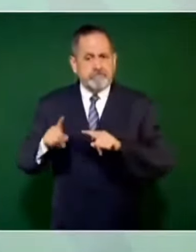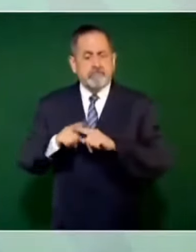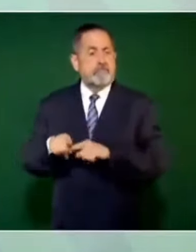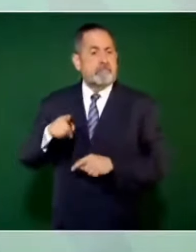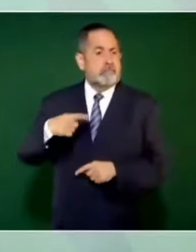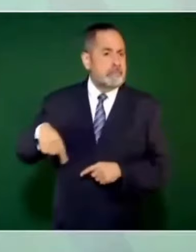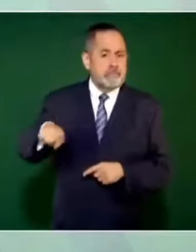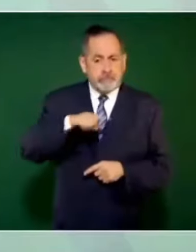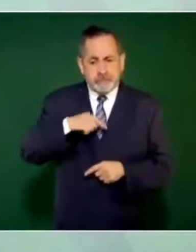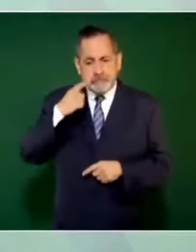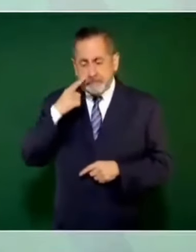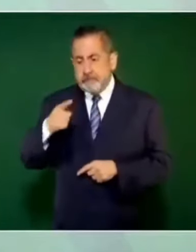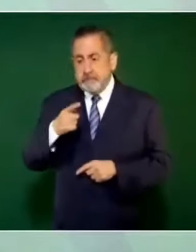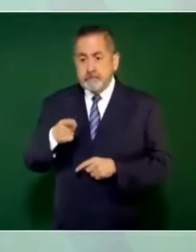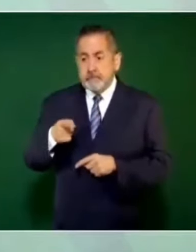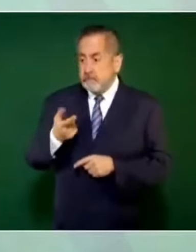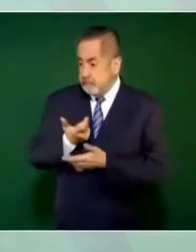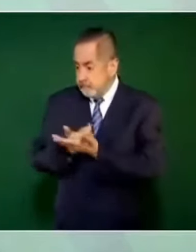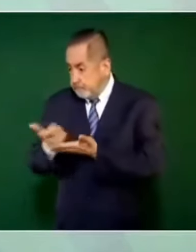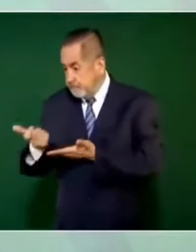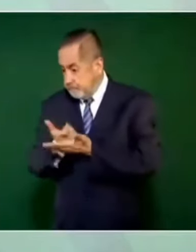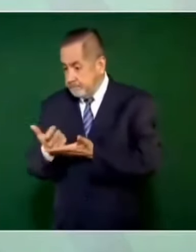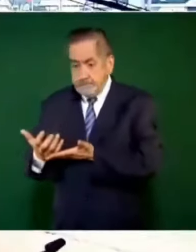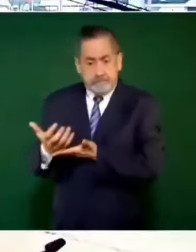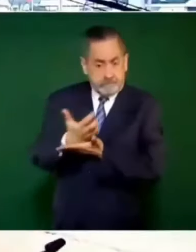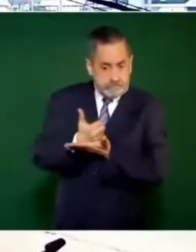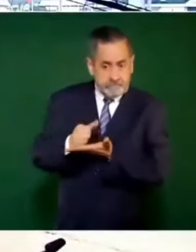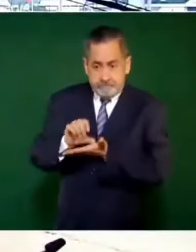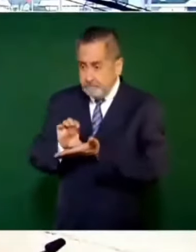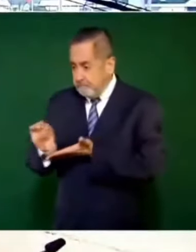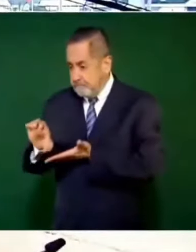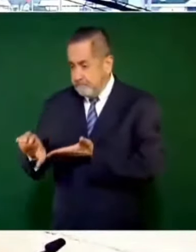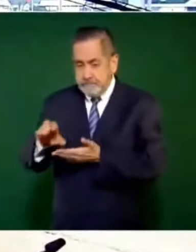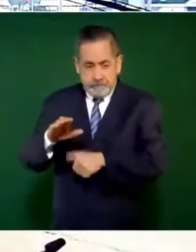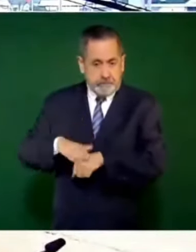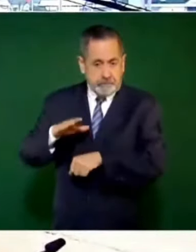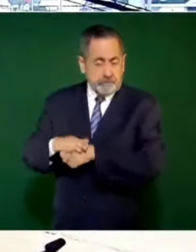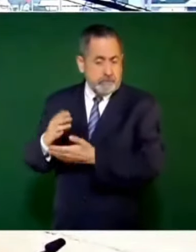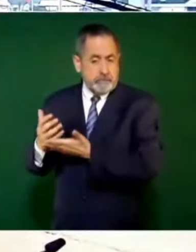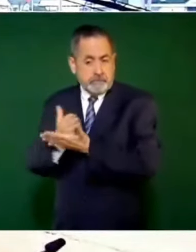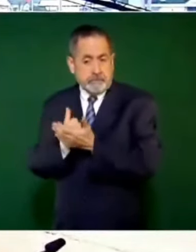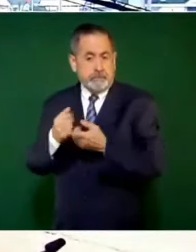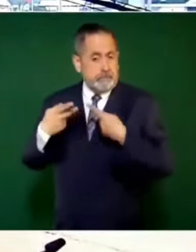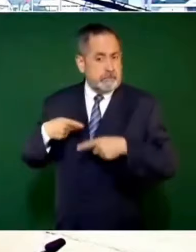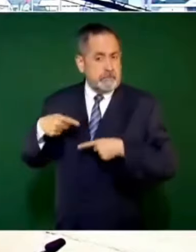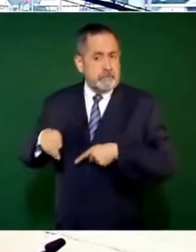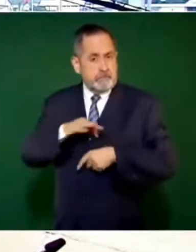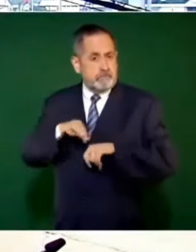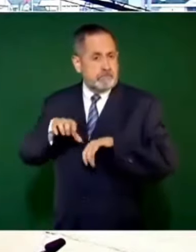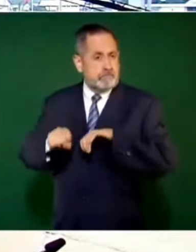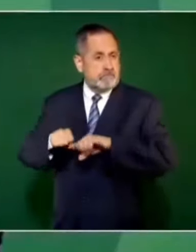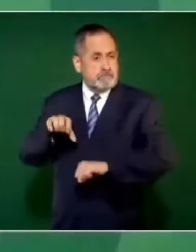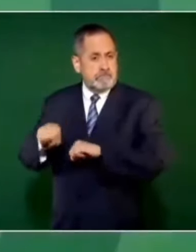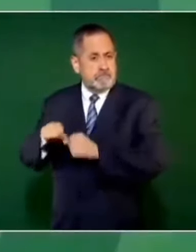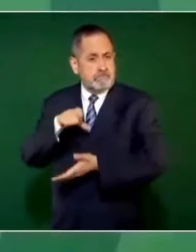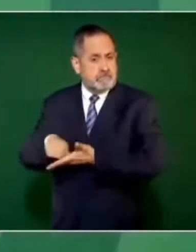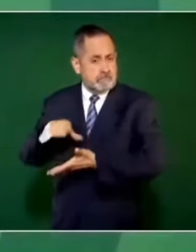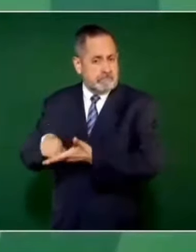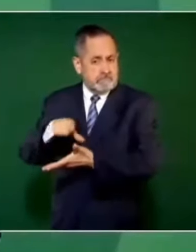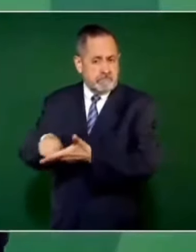hay más ingresos abajo, si se fortalece el poder adquisitivo de los salarios,